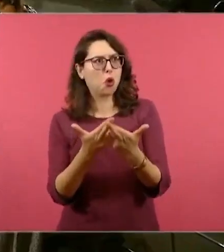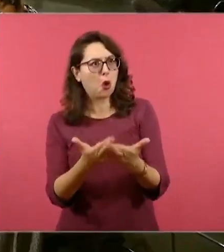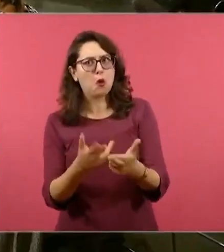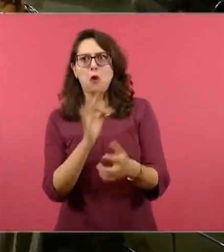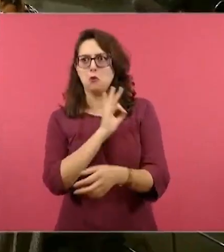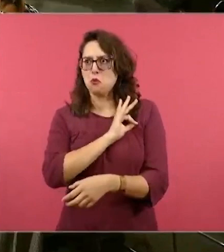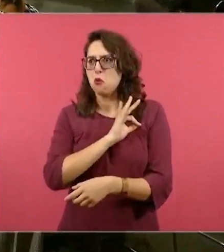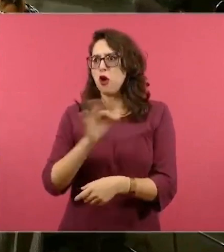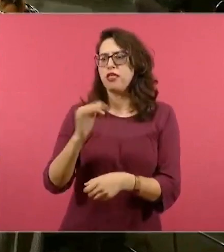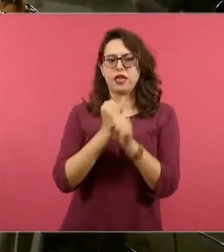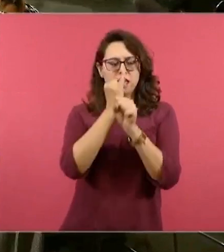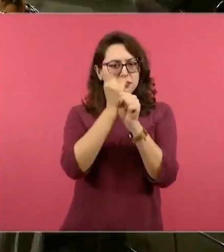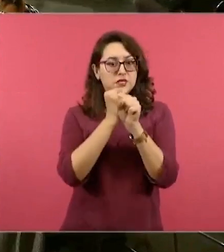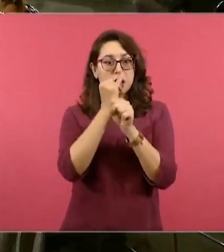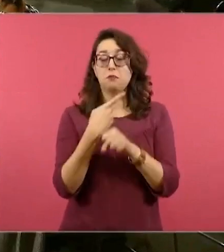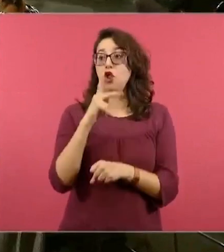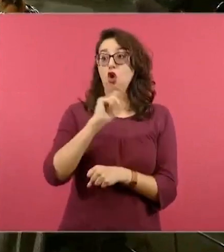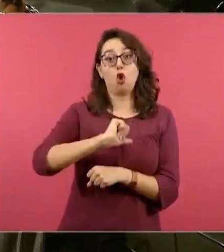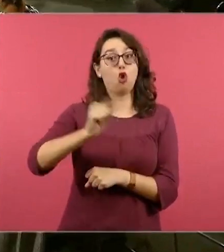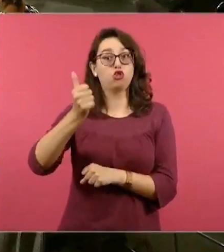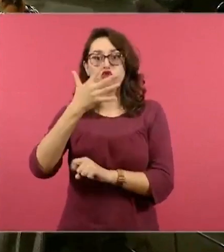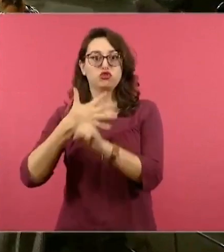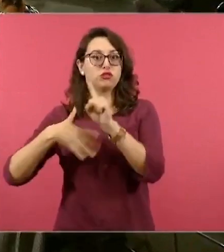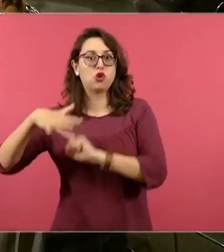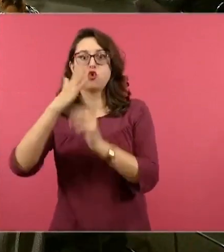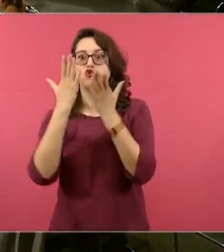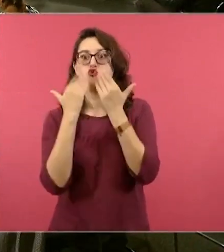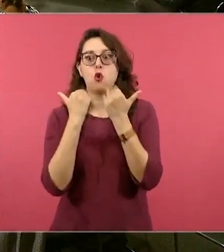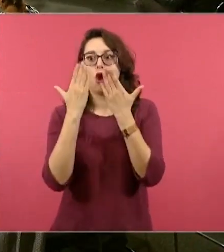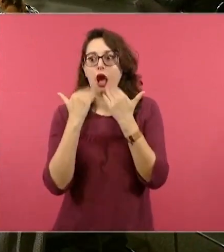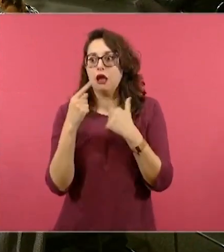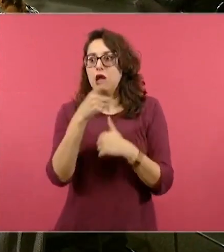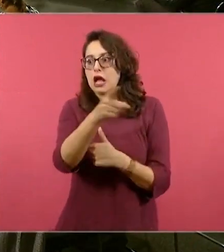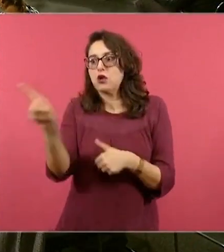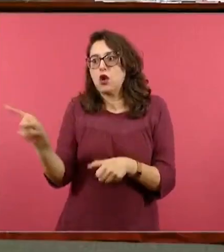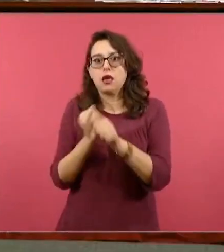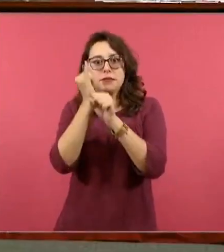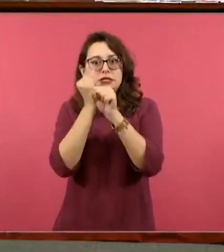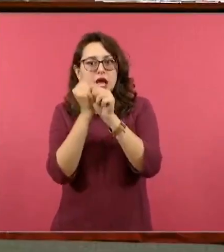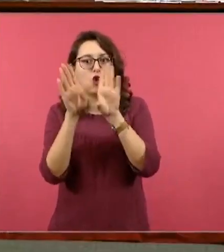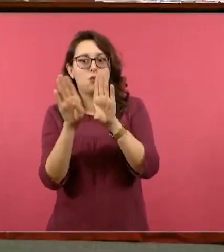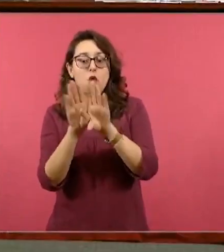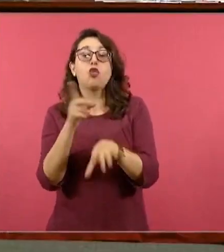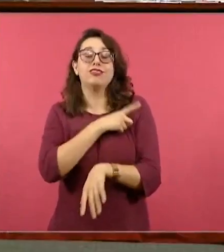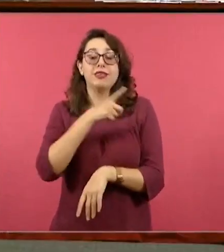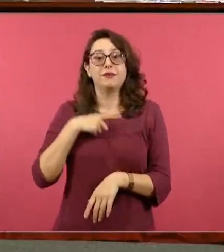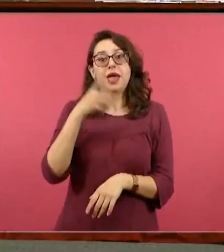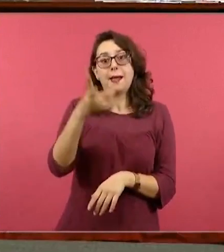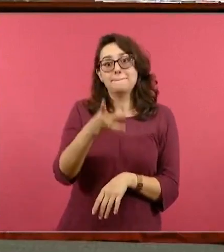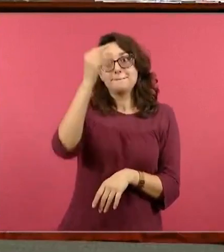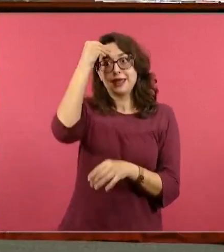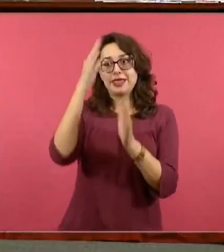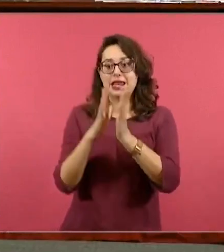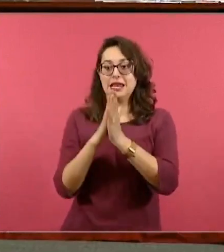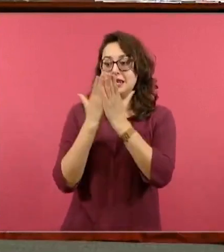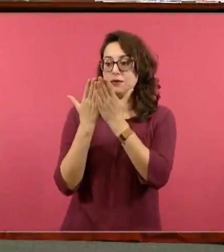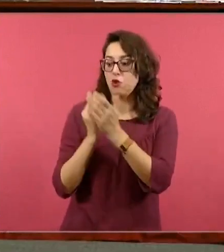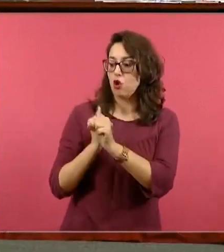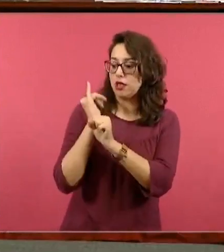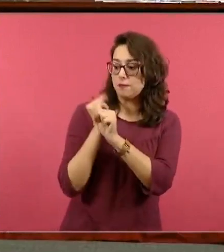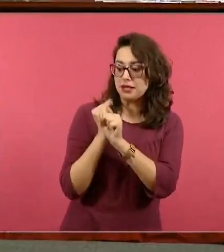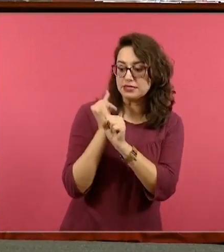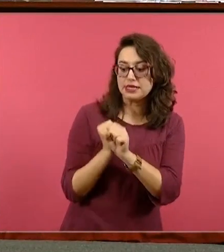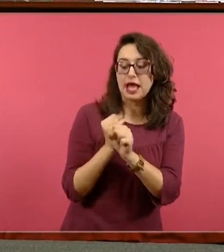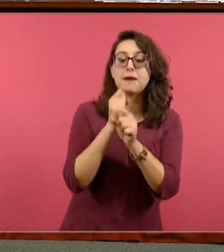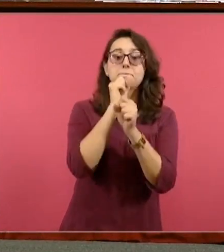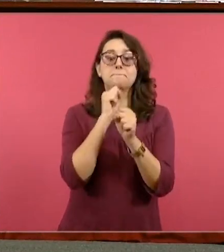Entonces, lo que nosotros hacemos es referir a nuestros estudiantes a los libros de saberes disciplinares que ya nos comentó y también al libro de múltiples lenguajes, que ya nos dijo